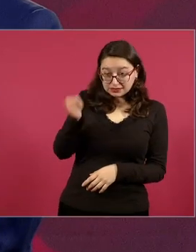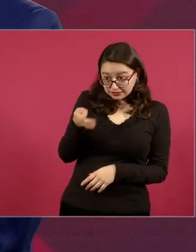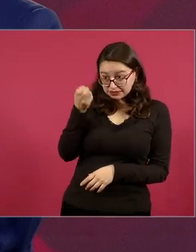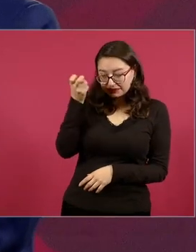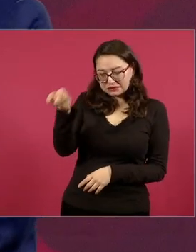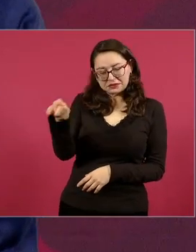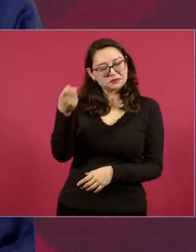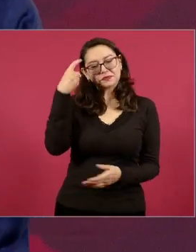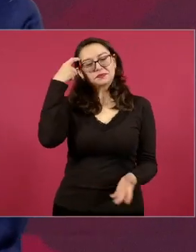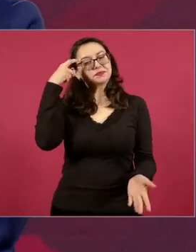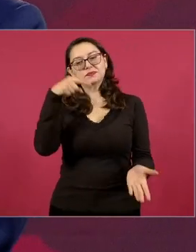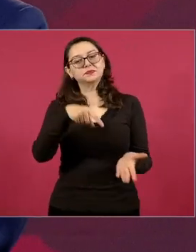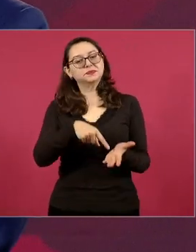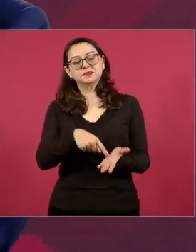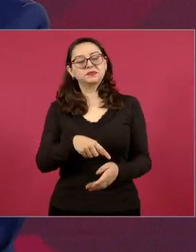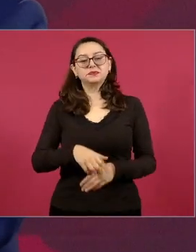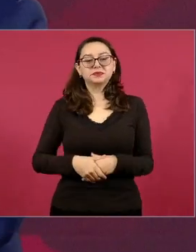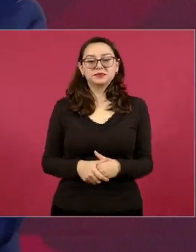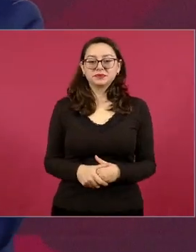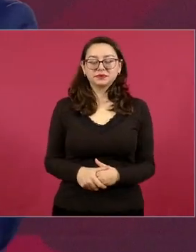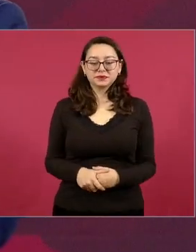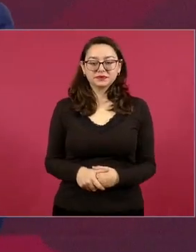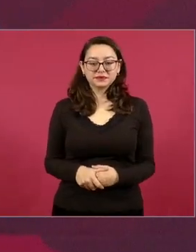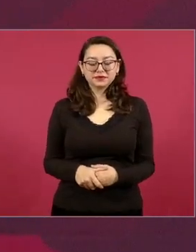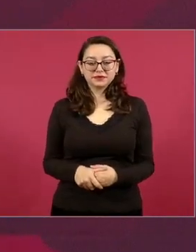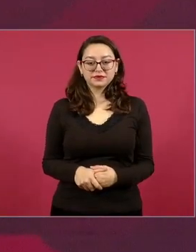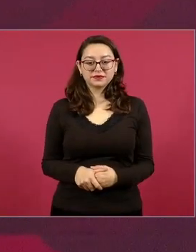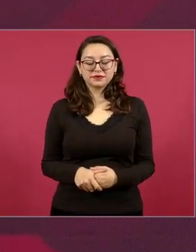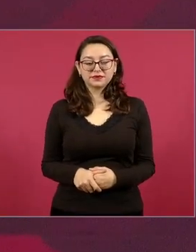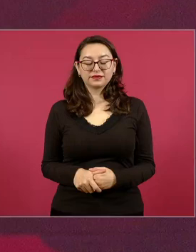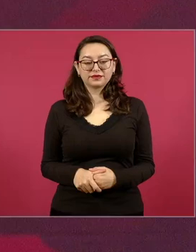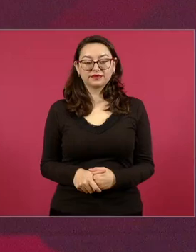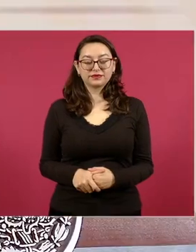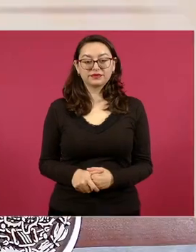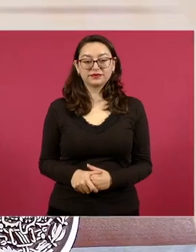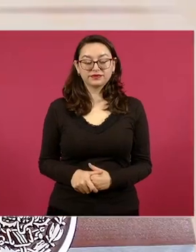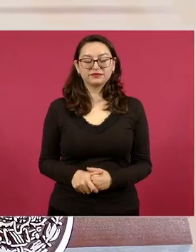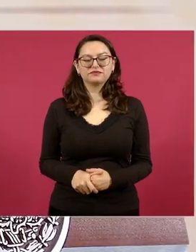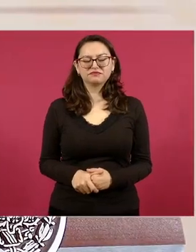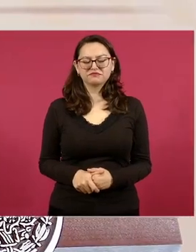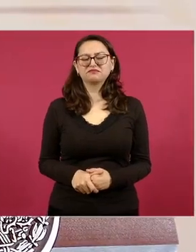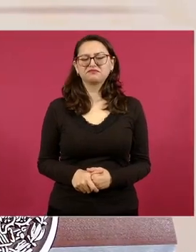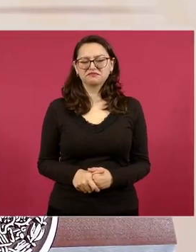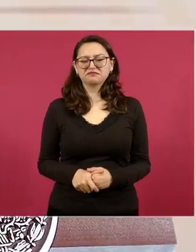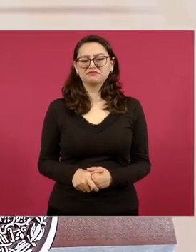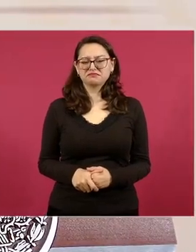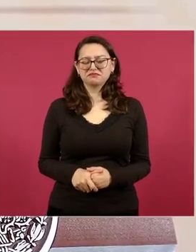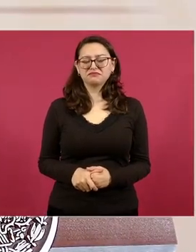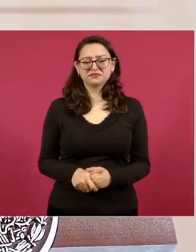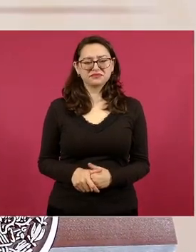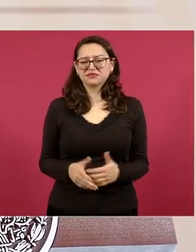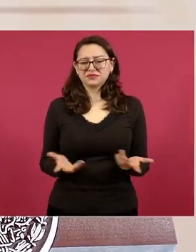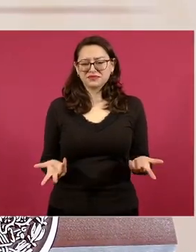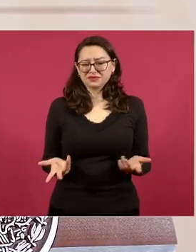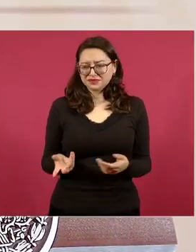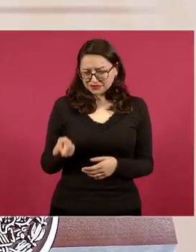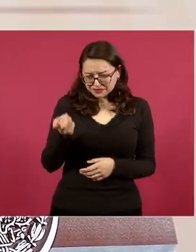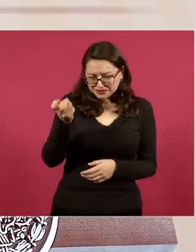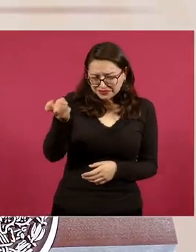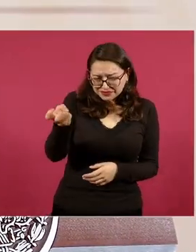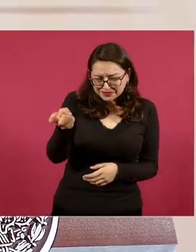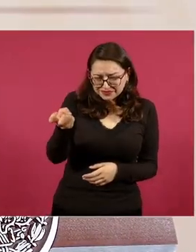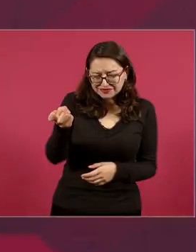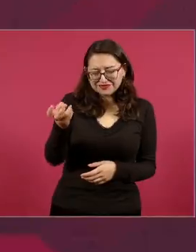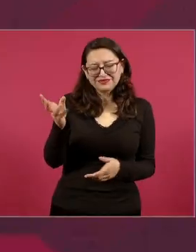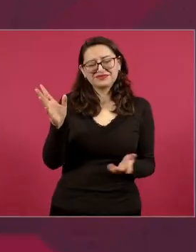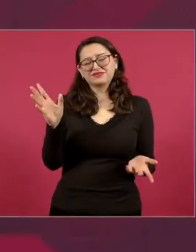ah sí pero no tiene sentido eso eso no nada más porque lo